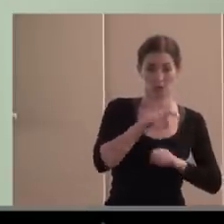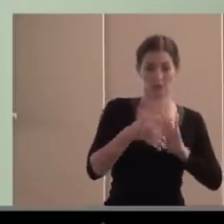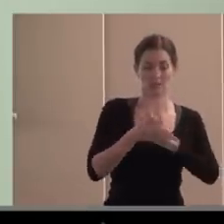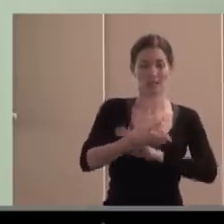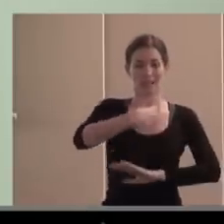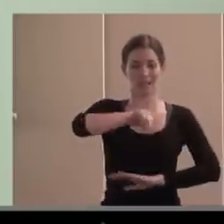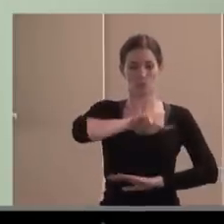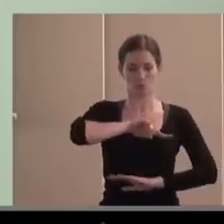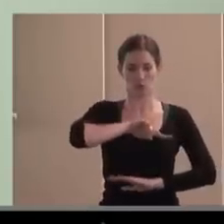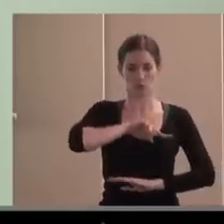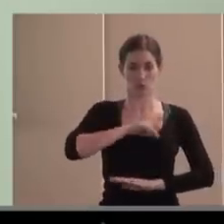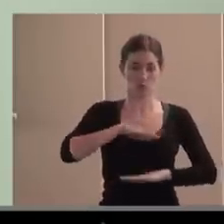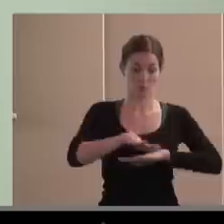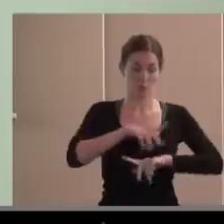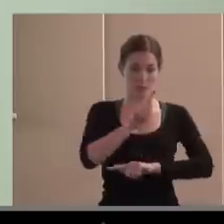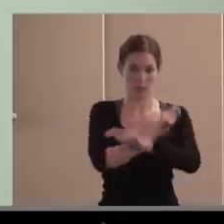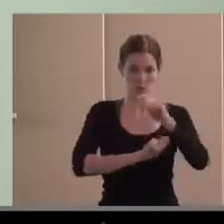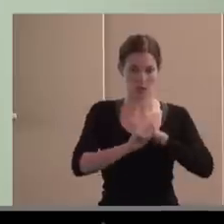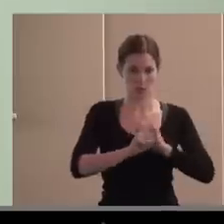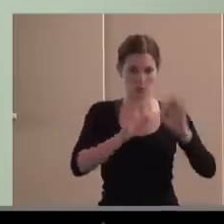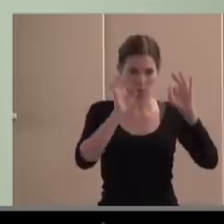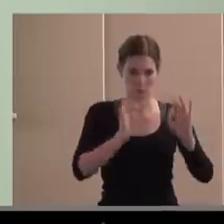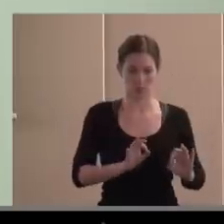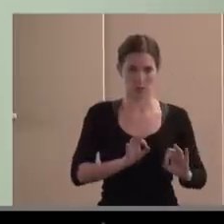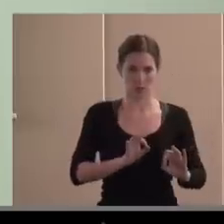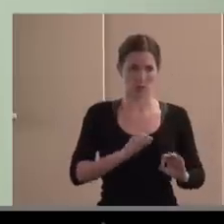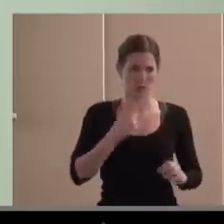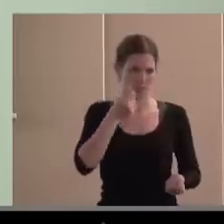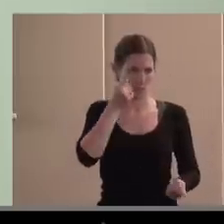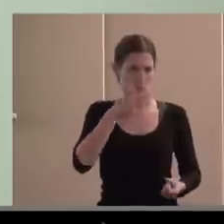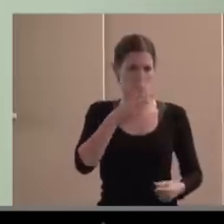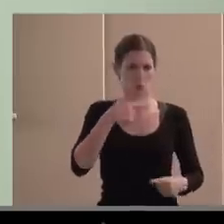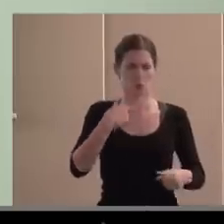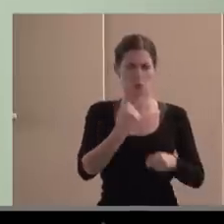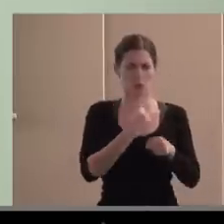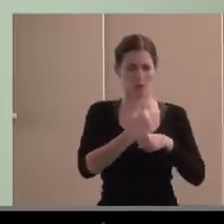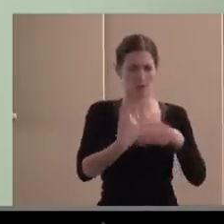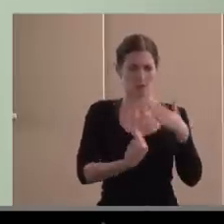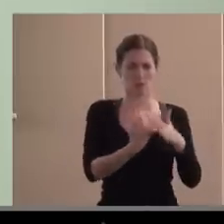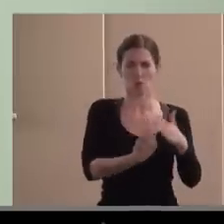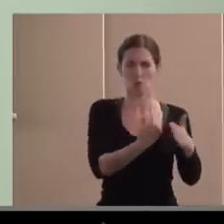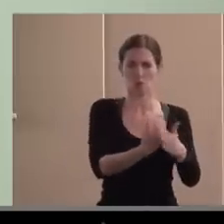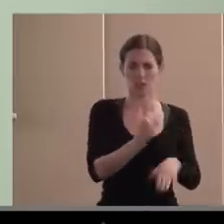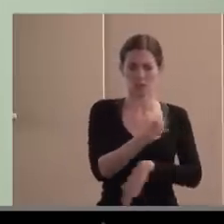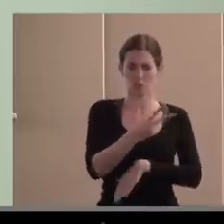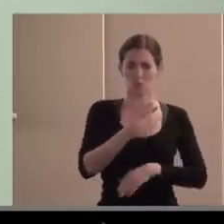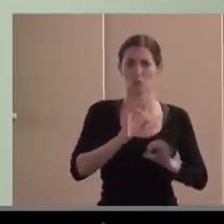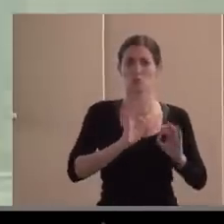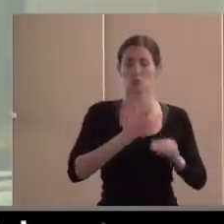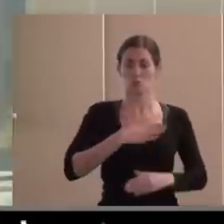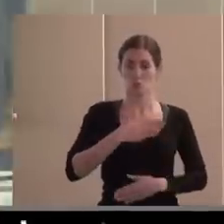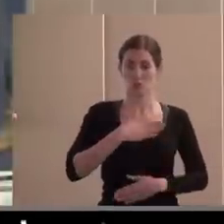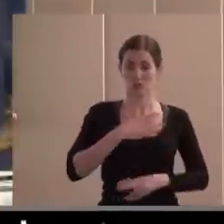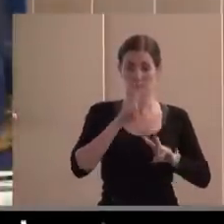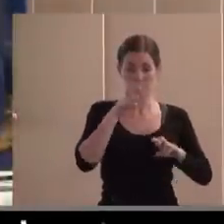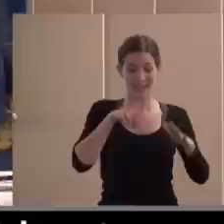y nuestra cuenta de resultados y en nuestra actividad diaria tiene un gran impacto, pues todo lo que es gestión de servicios a